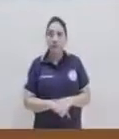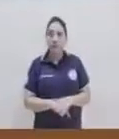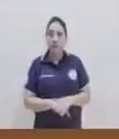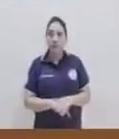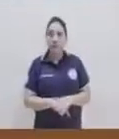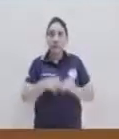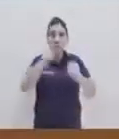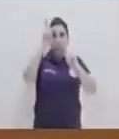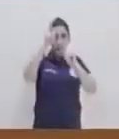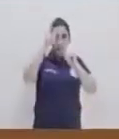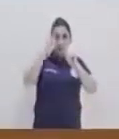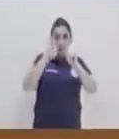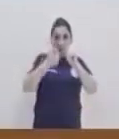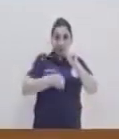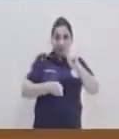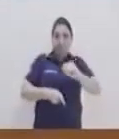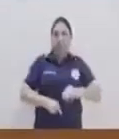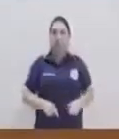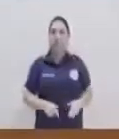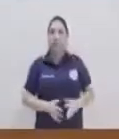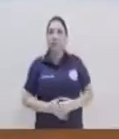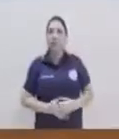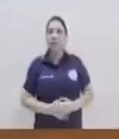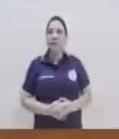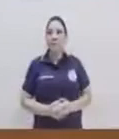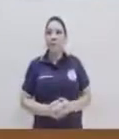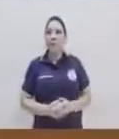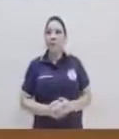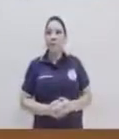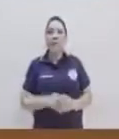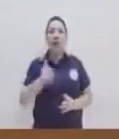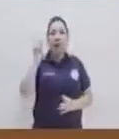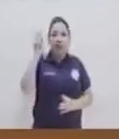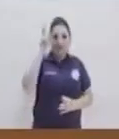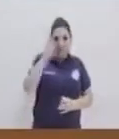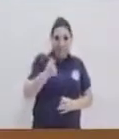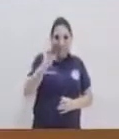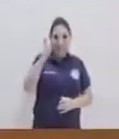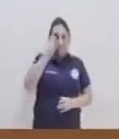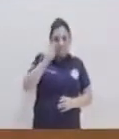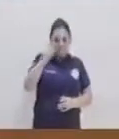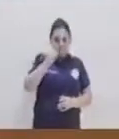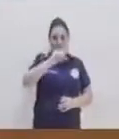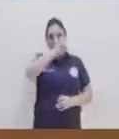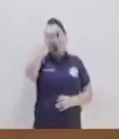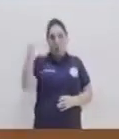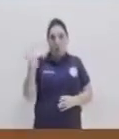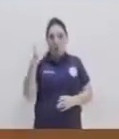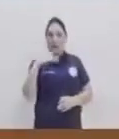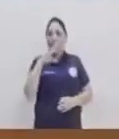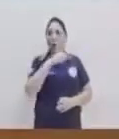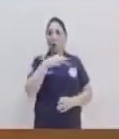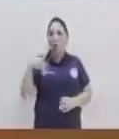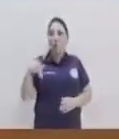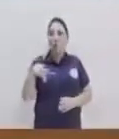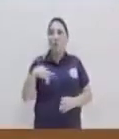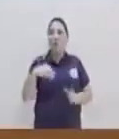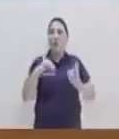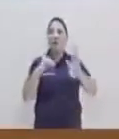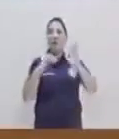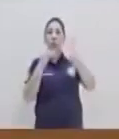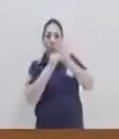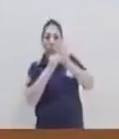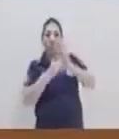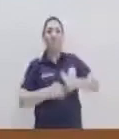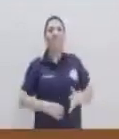Colocamos nuestra línea recta. Y a este punto que va a llegar acá en la directriz le vamos a llamar punto